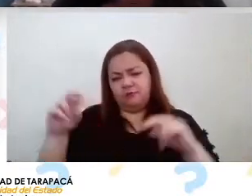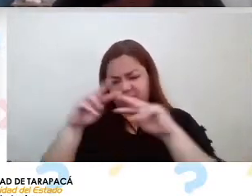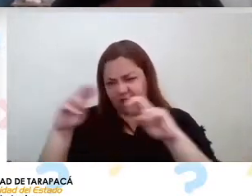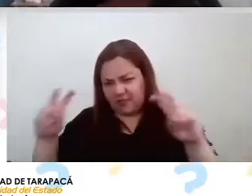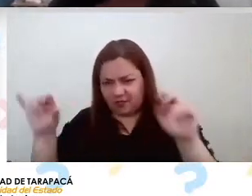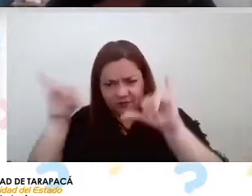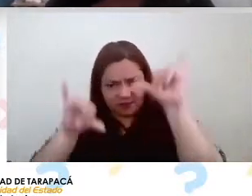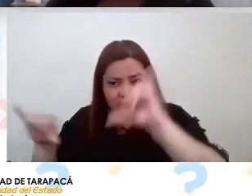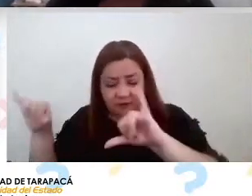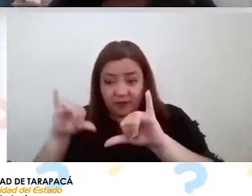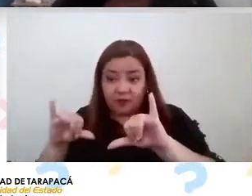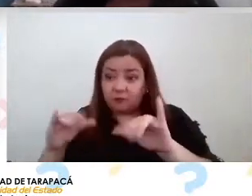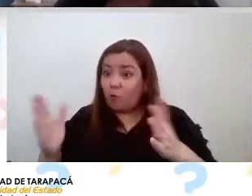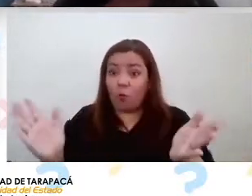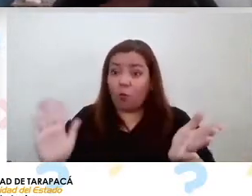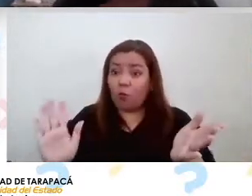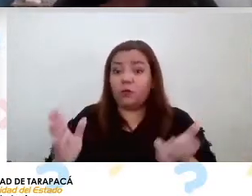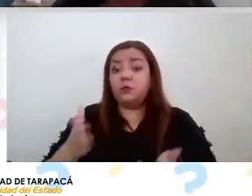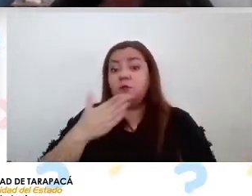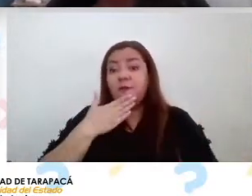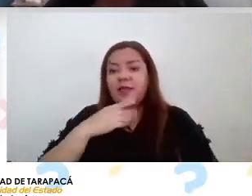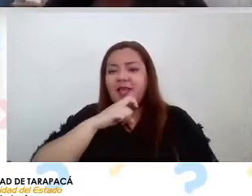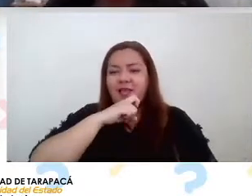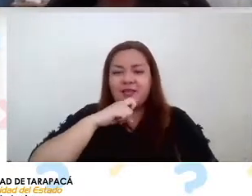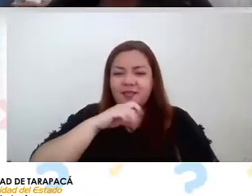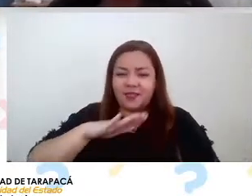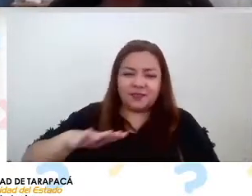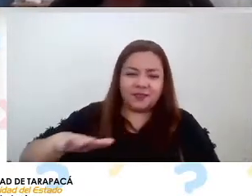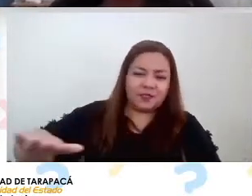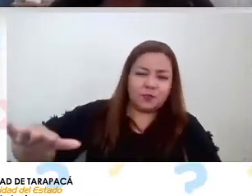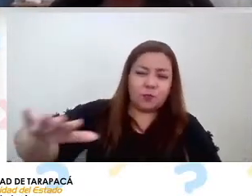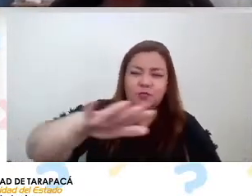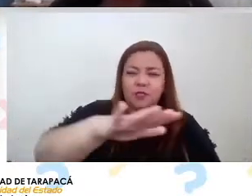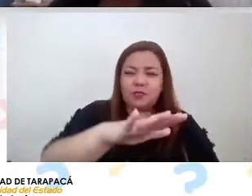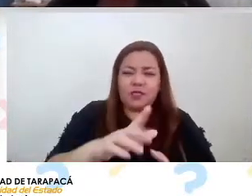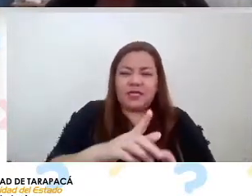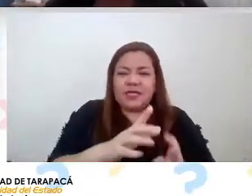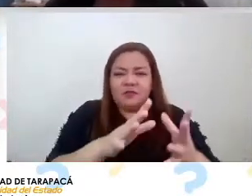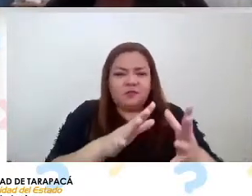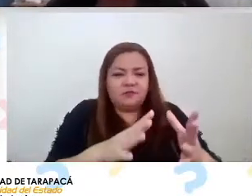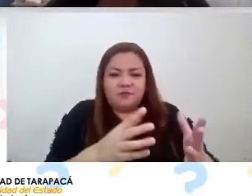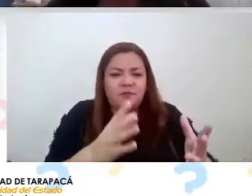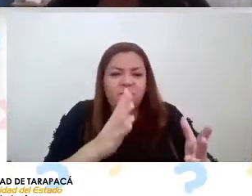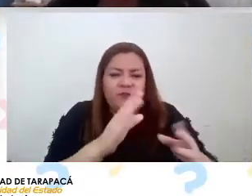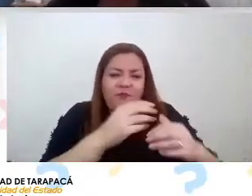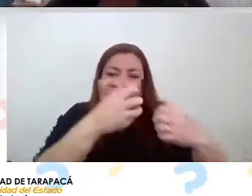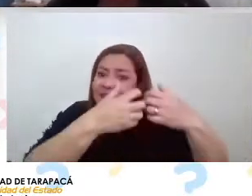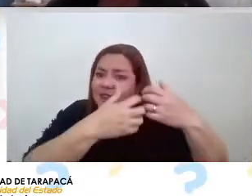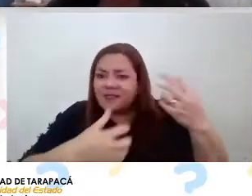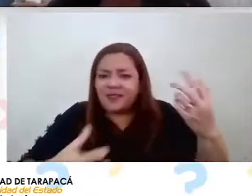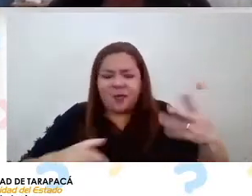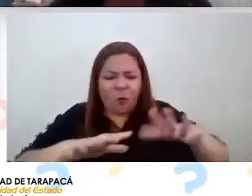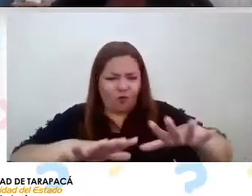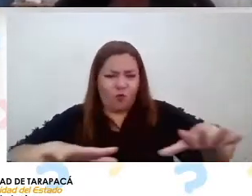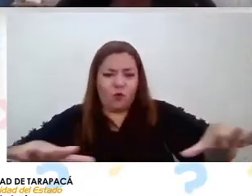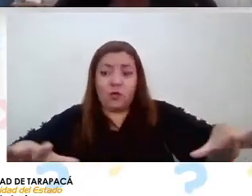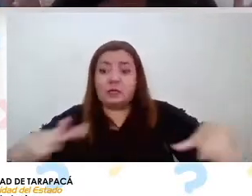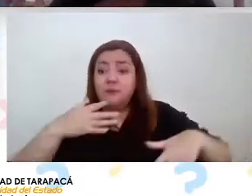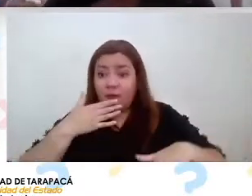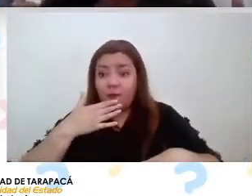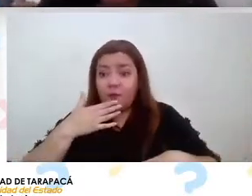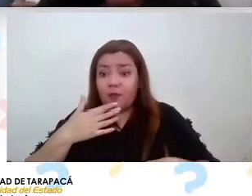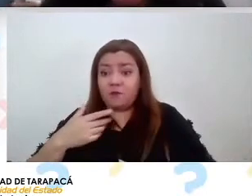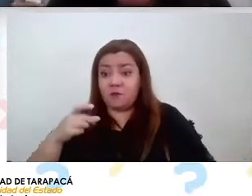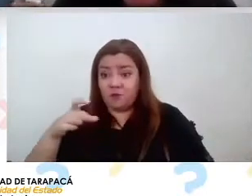sino que el desierto por ser tan desolado también da pie a que los artistas quieran realizar alguna